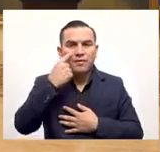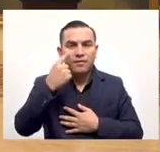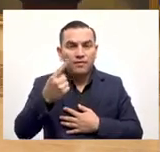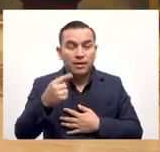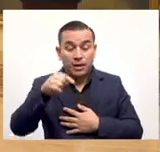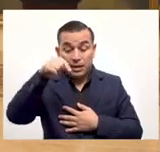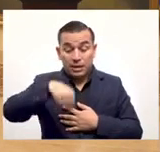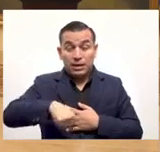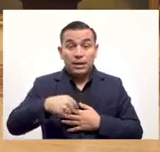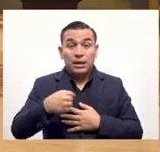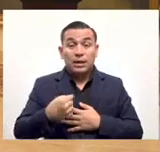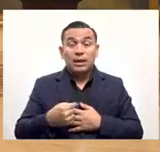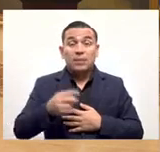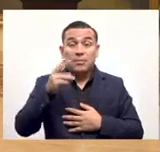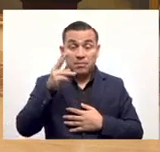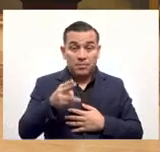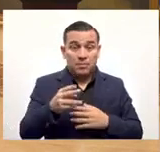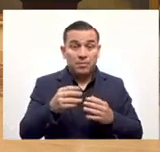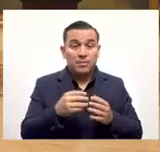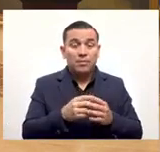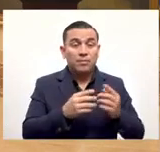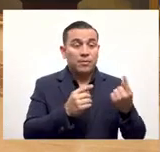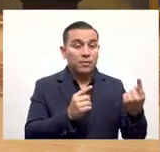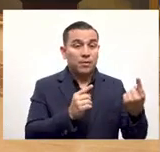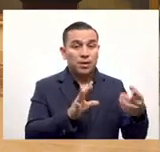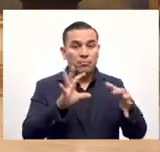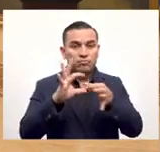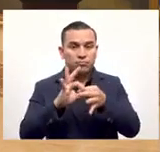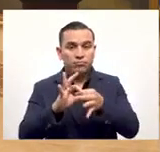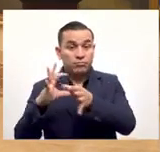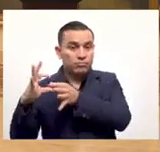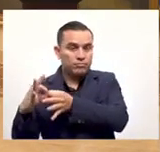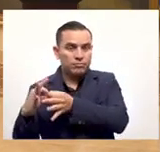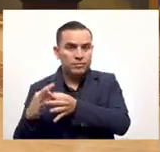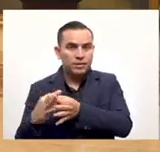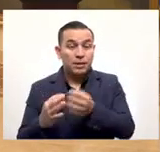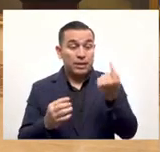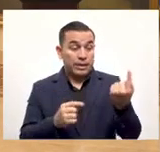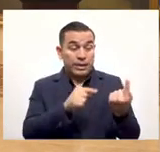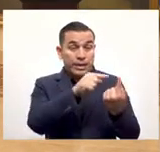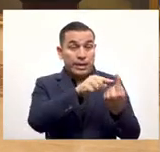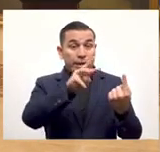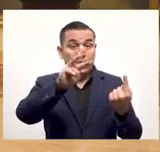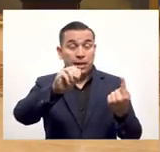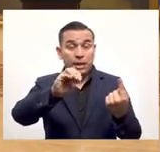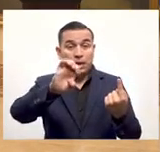ahora veamos un caso de consumo interno que proviene del mismo caso del turista Miguel